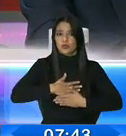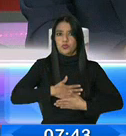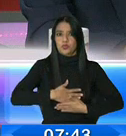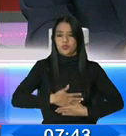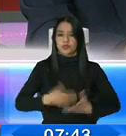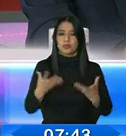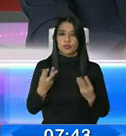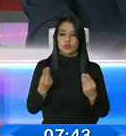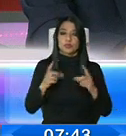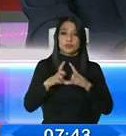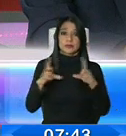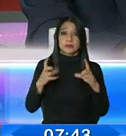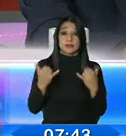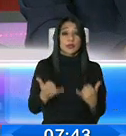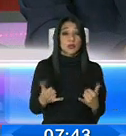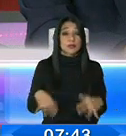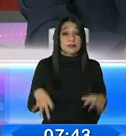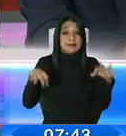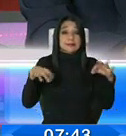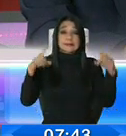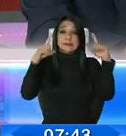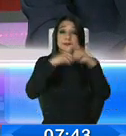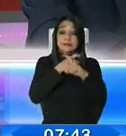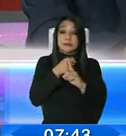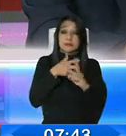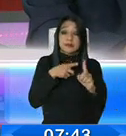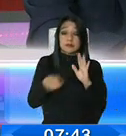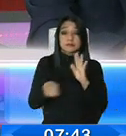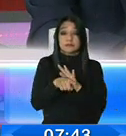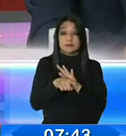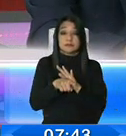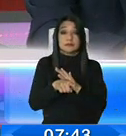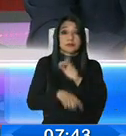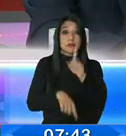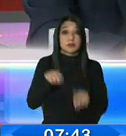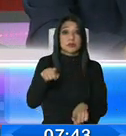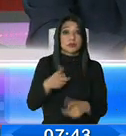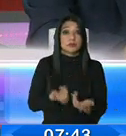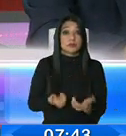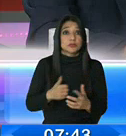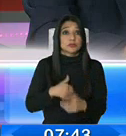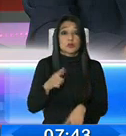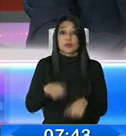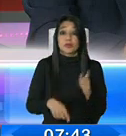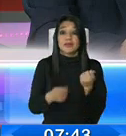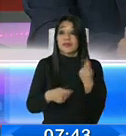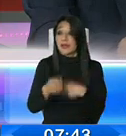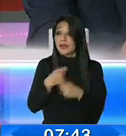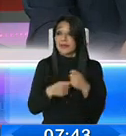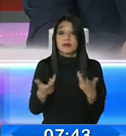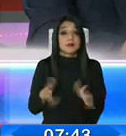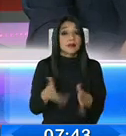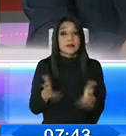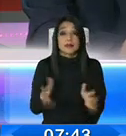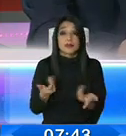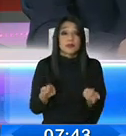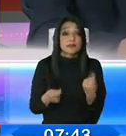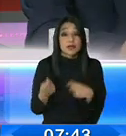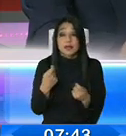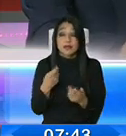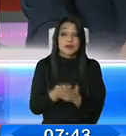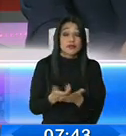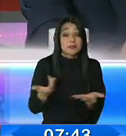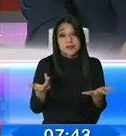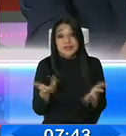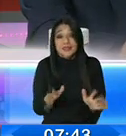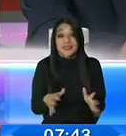muchos empresarios que hoy por hoy están totalmente afectados, que incluso no pueden ni siquiera vender nada porque no hay oferta, no hay